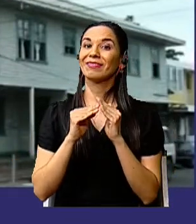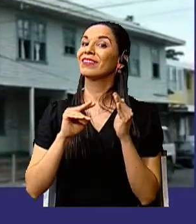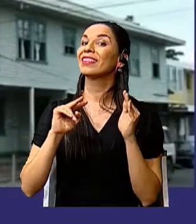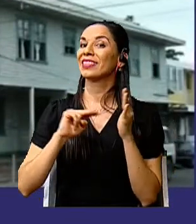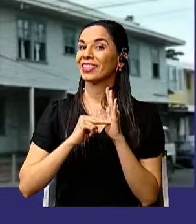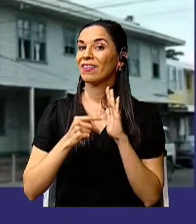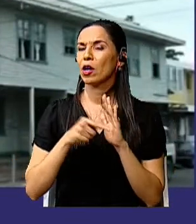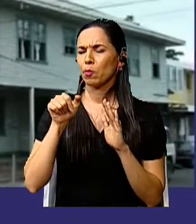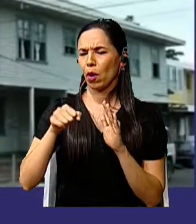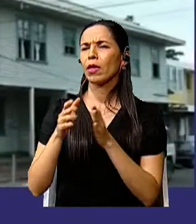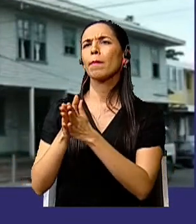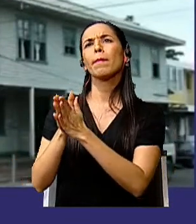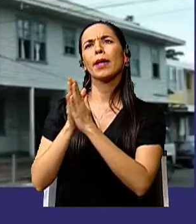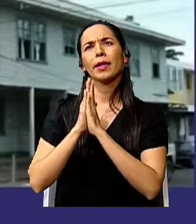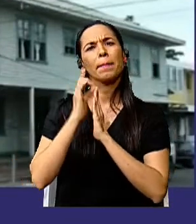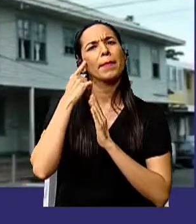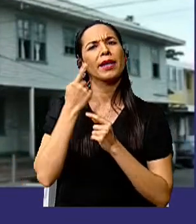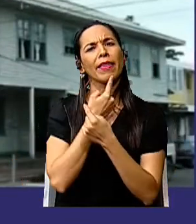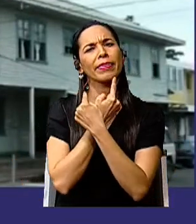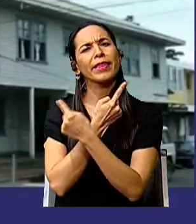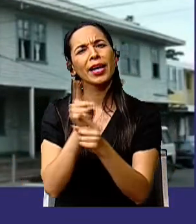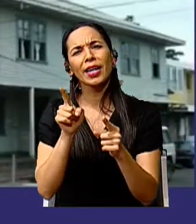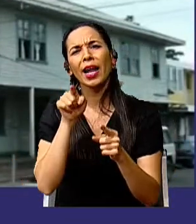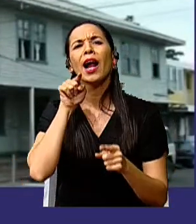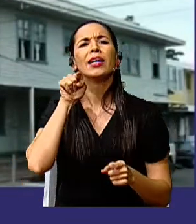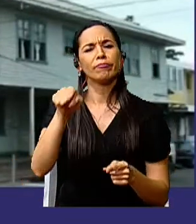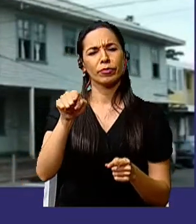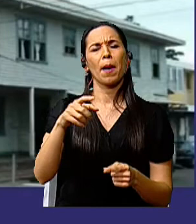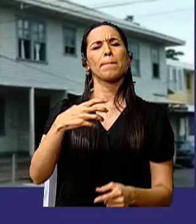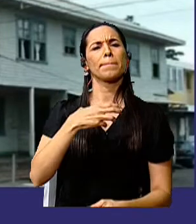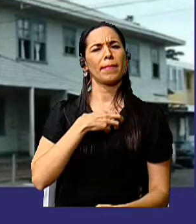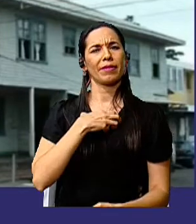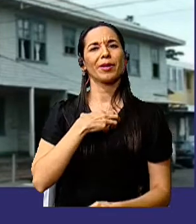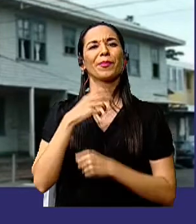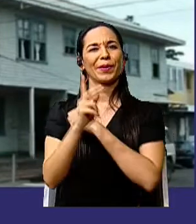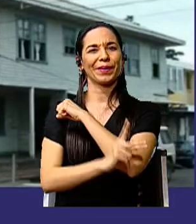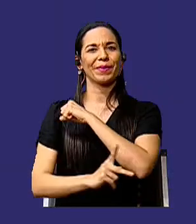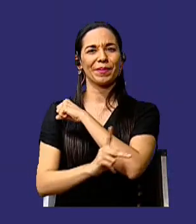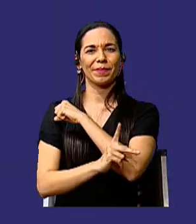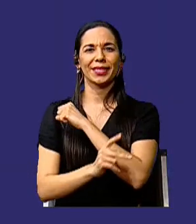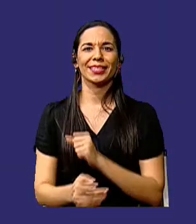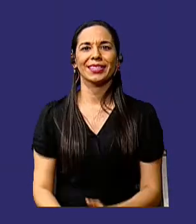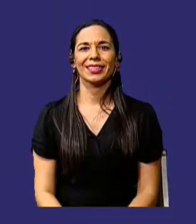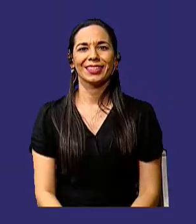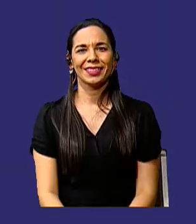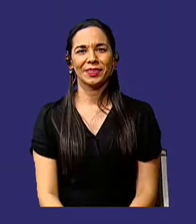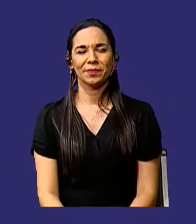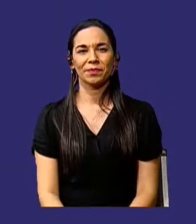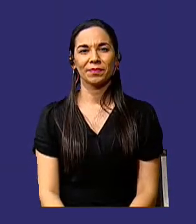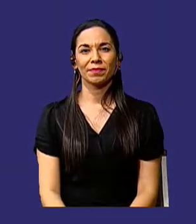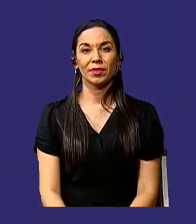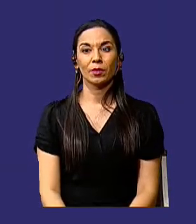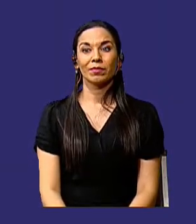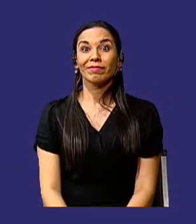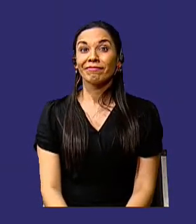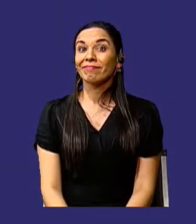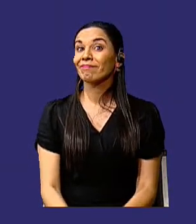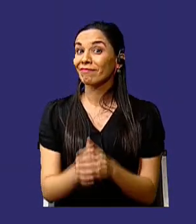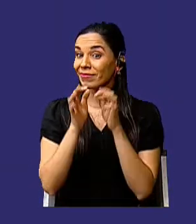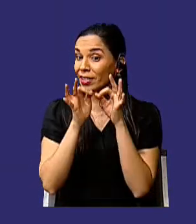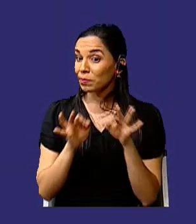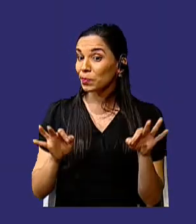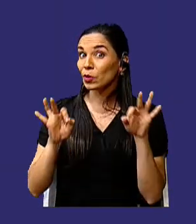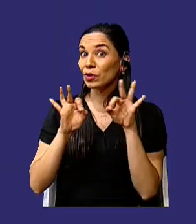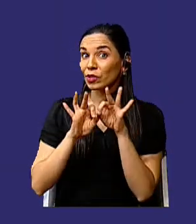una solicitud para declararlo como patrimonio del país. Para ello, debemos hacer un